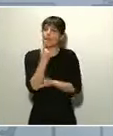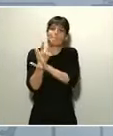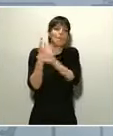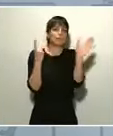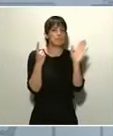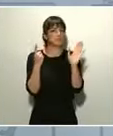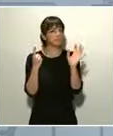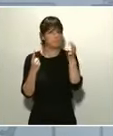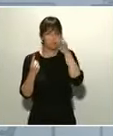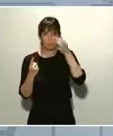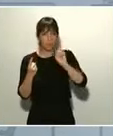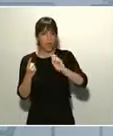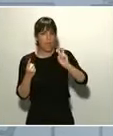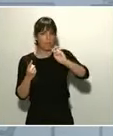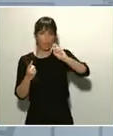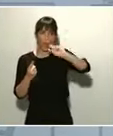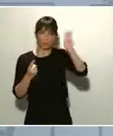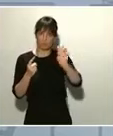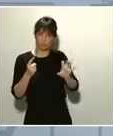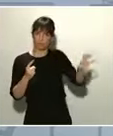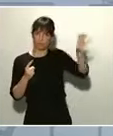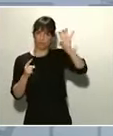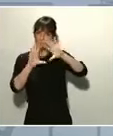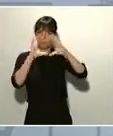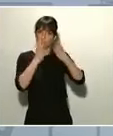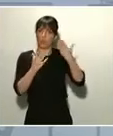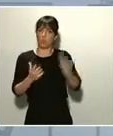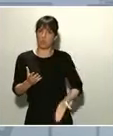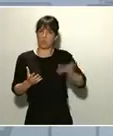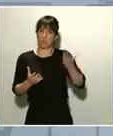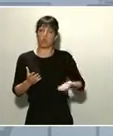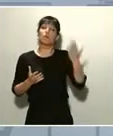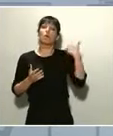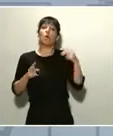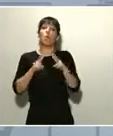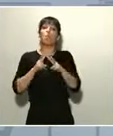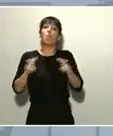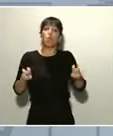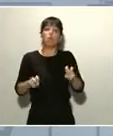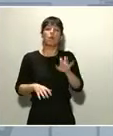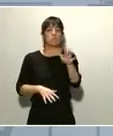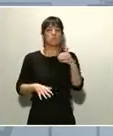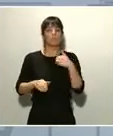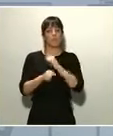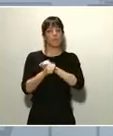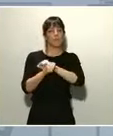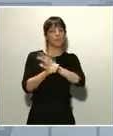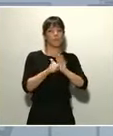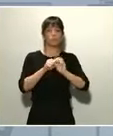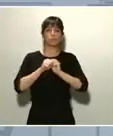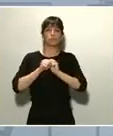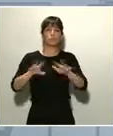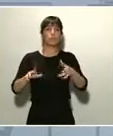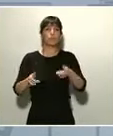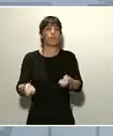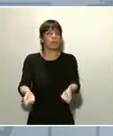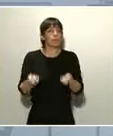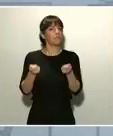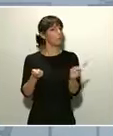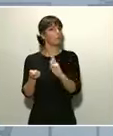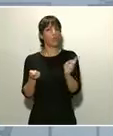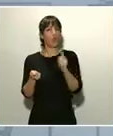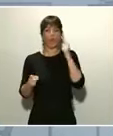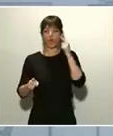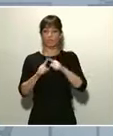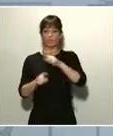naciones muy importantes en el mundo que anunciaron en un primer momento que no frenarían la expansión del virus para así inmunizar a la integridad de la población,